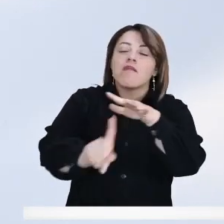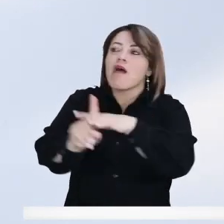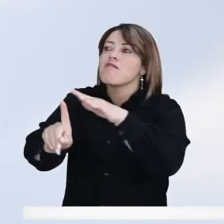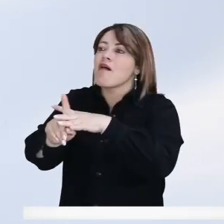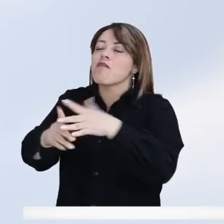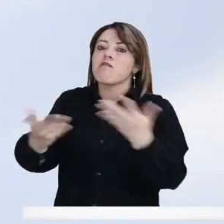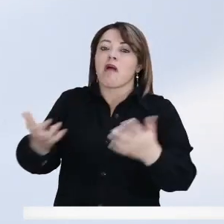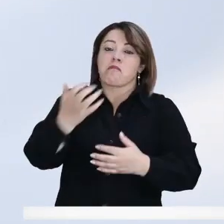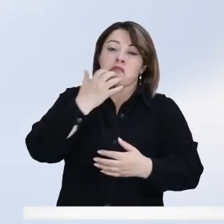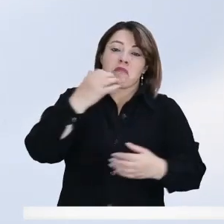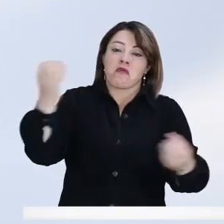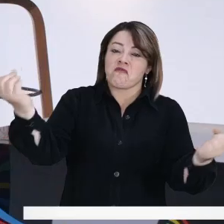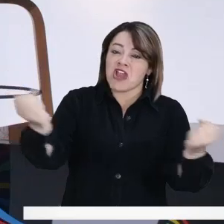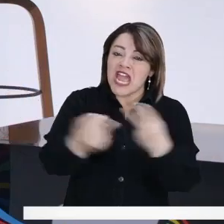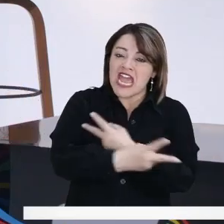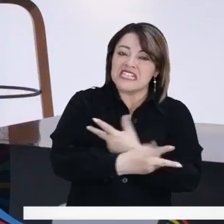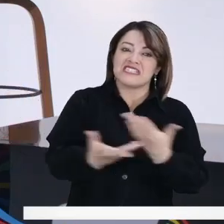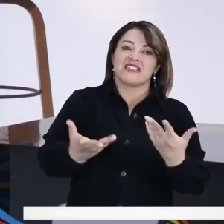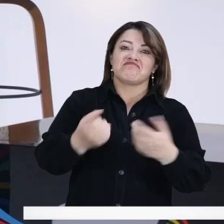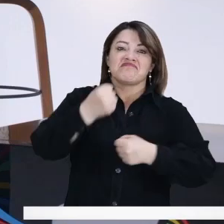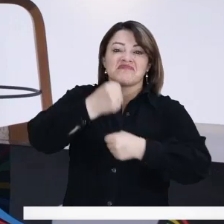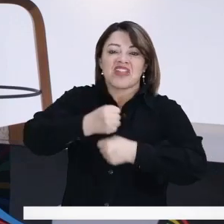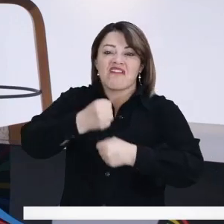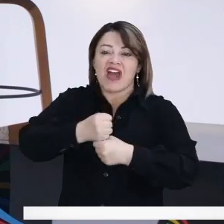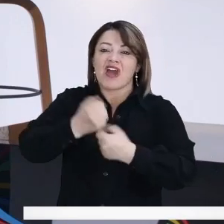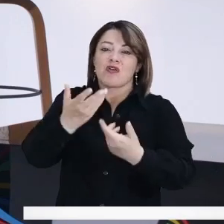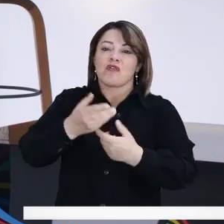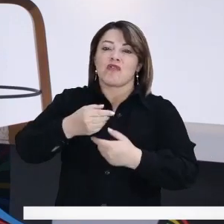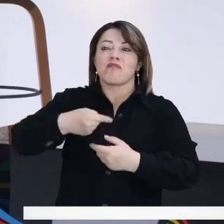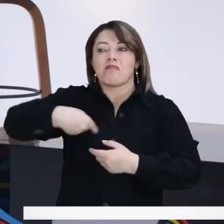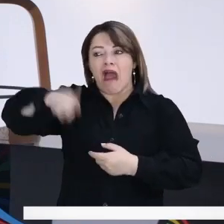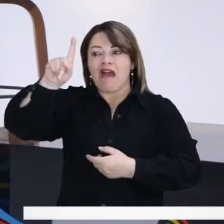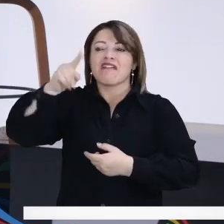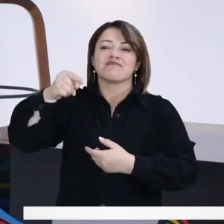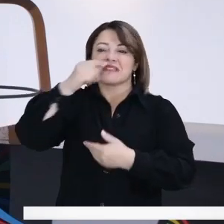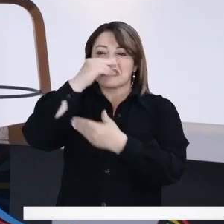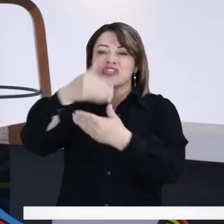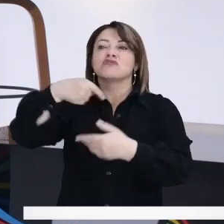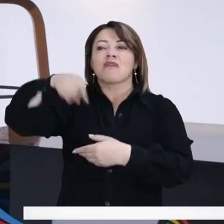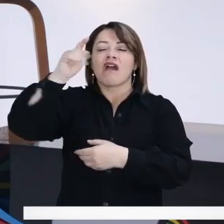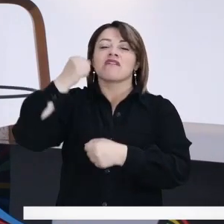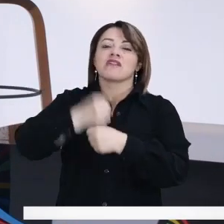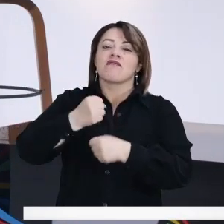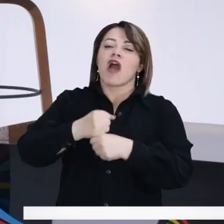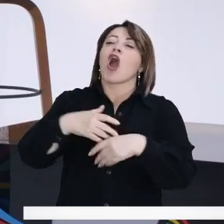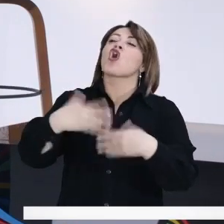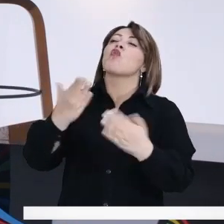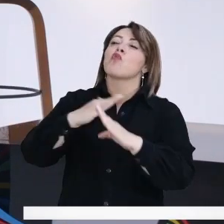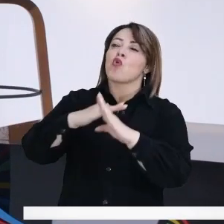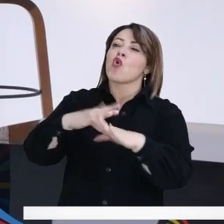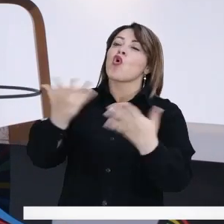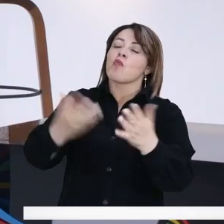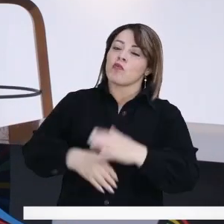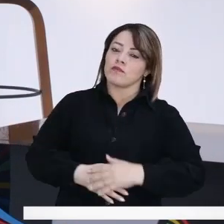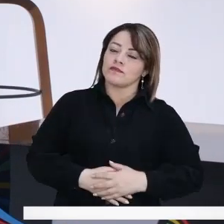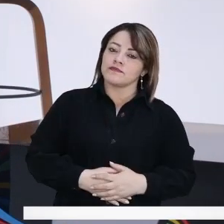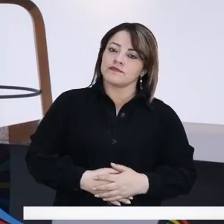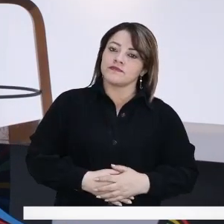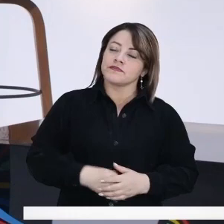que ellos se ven expuestos, como es la violencia, como lo es el trabajo infantil, entre otras, concejal. Hay,